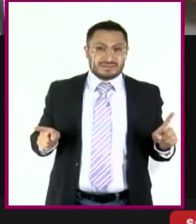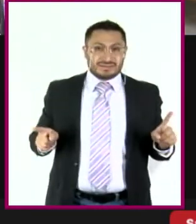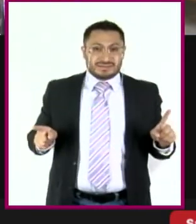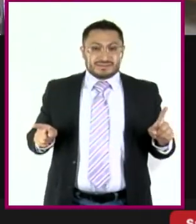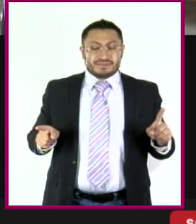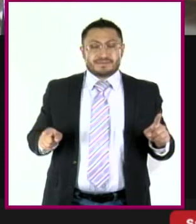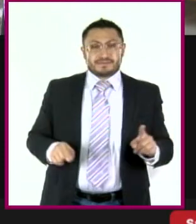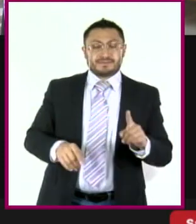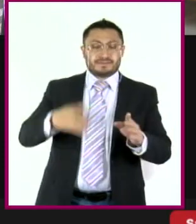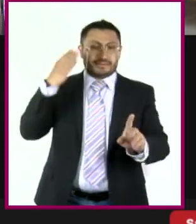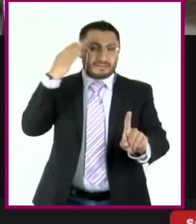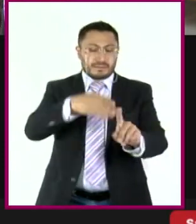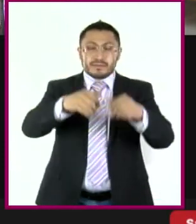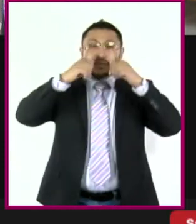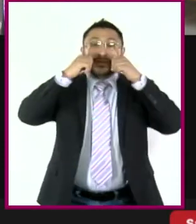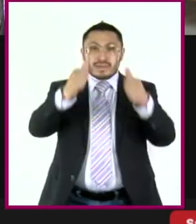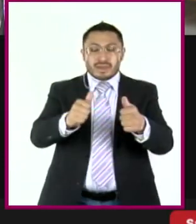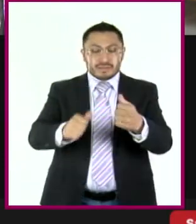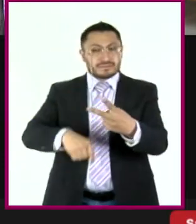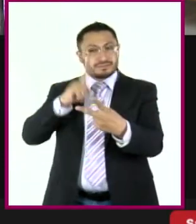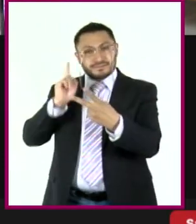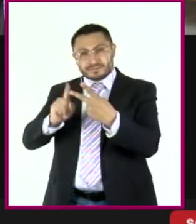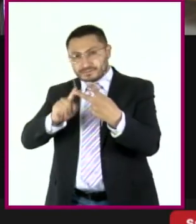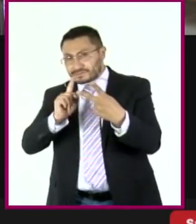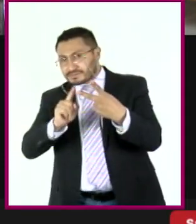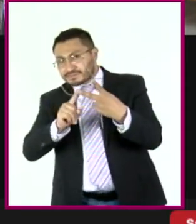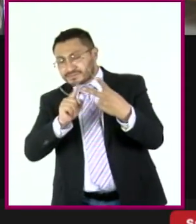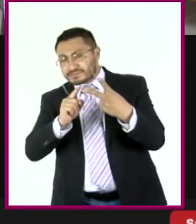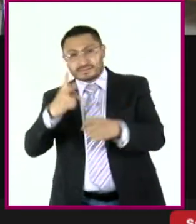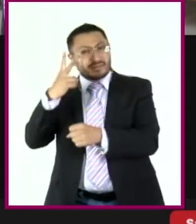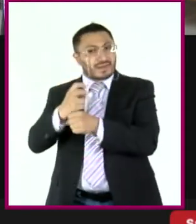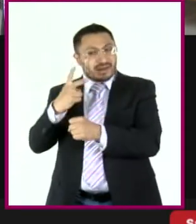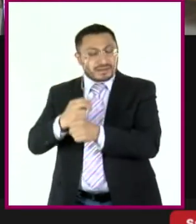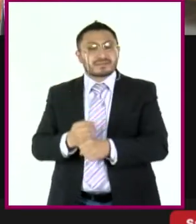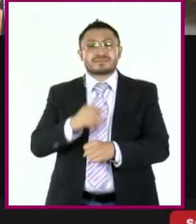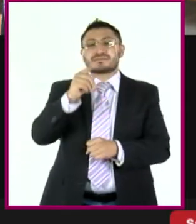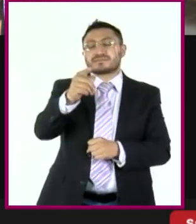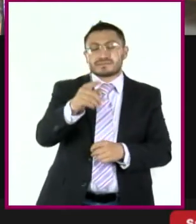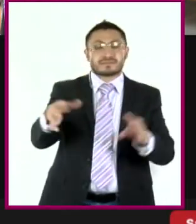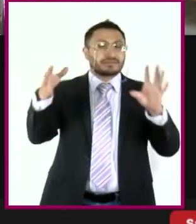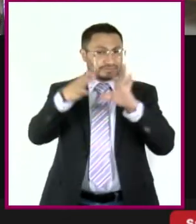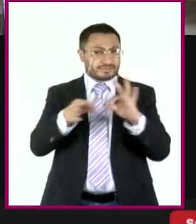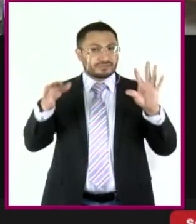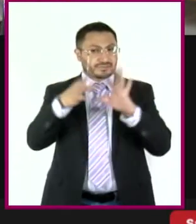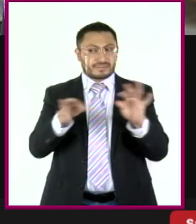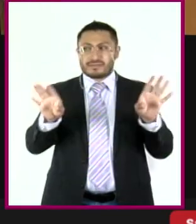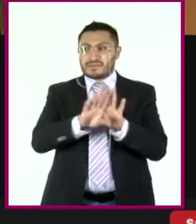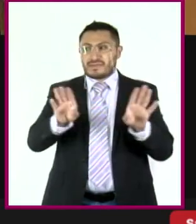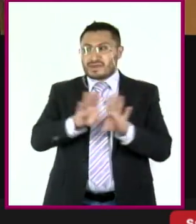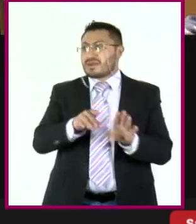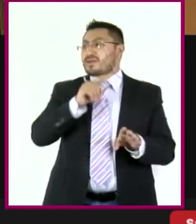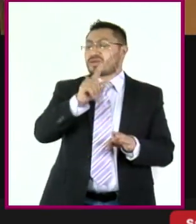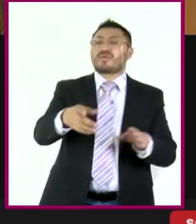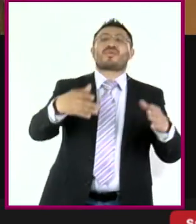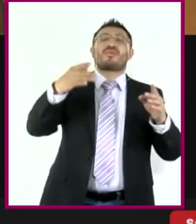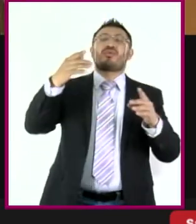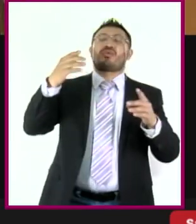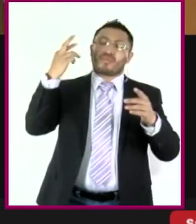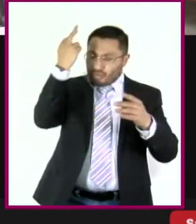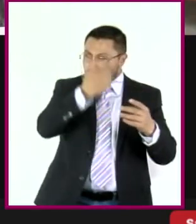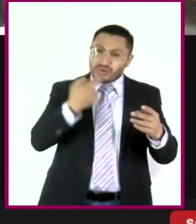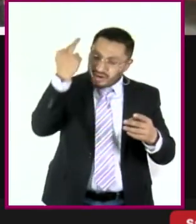Centrando su atención en la segunda, fijan el objeto de su discurso y se dan a la tarea de interpretarlo.